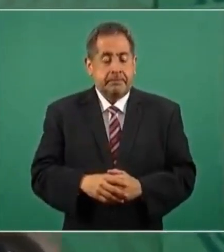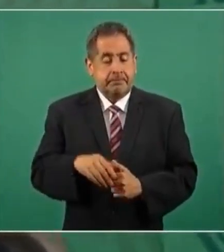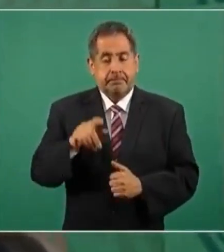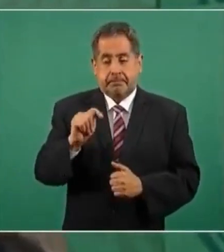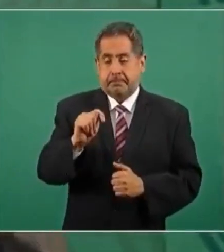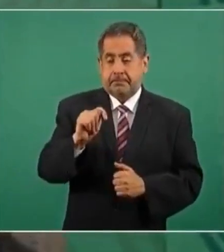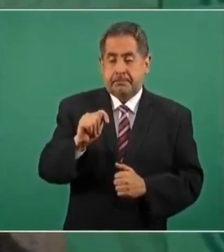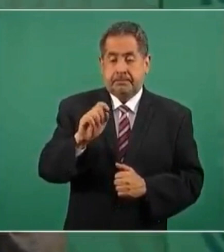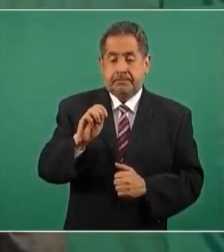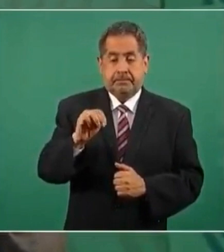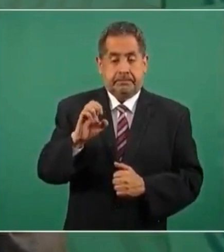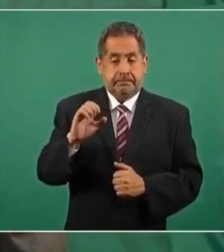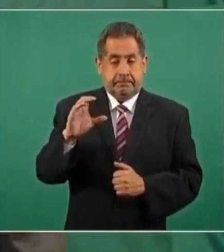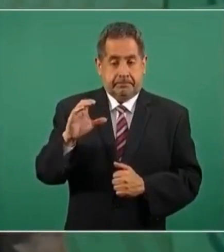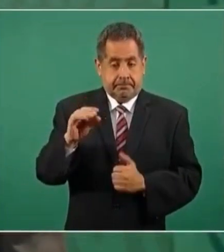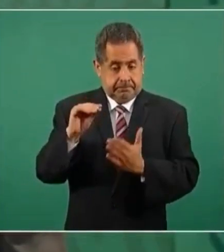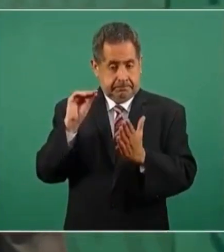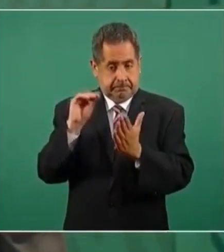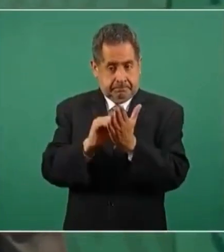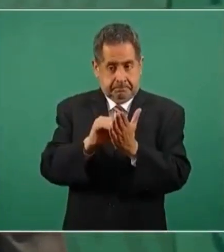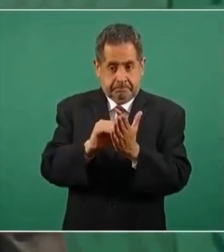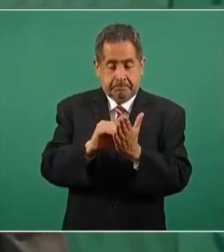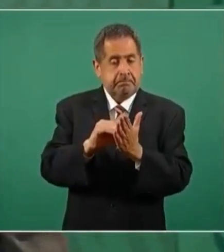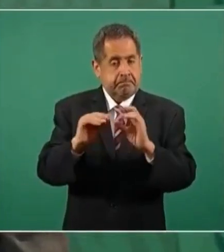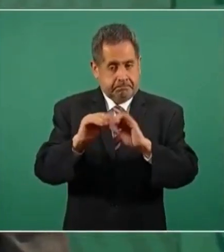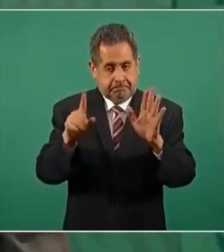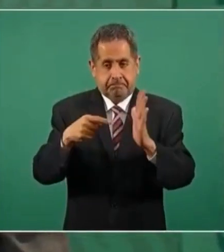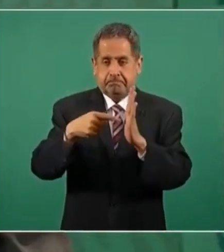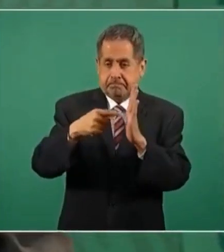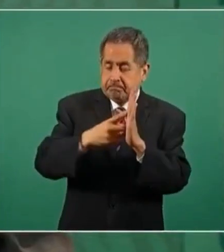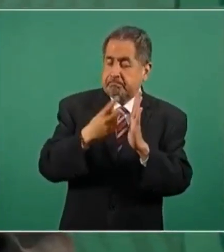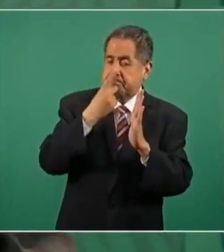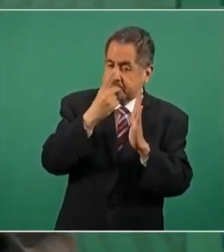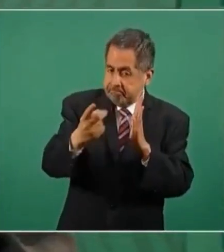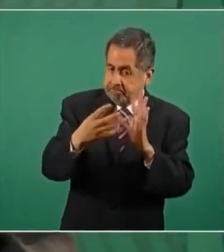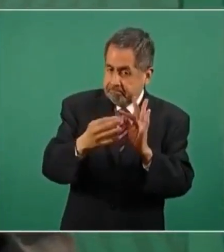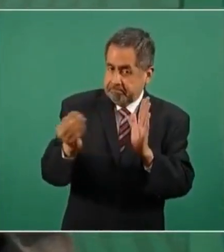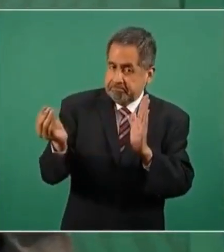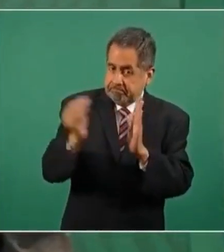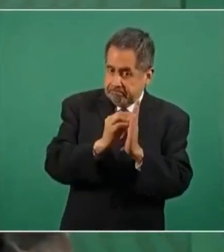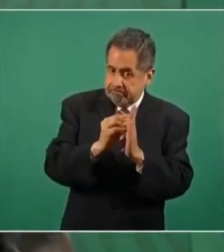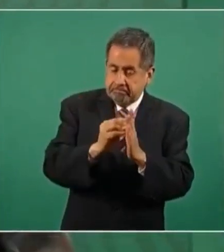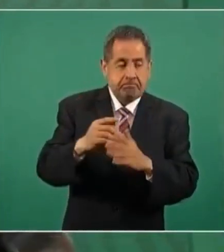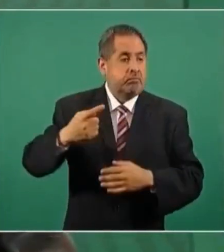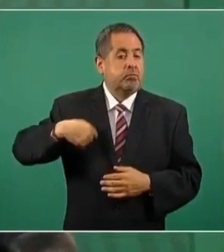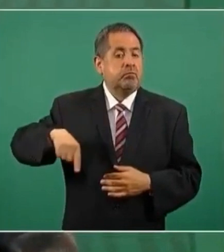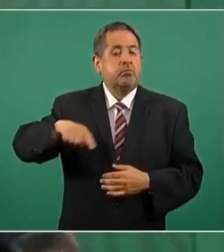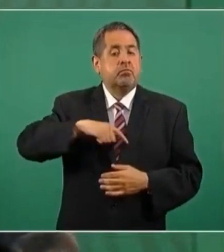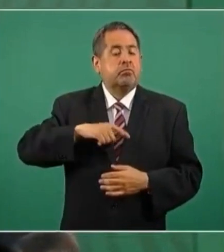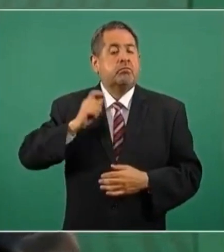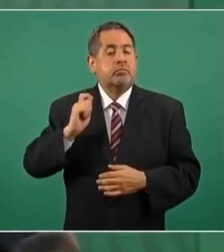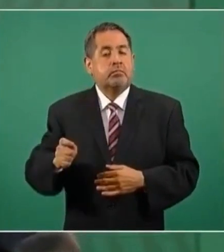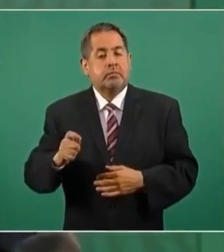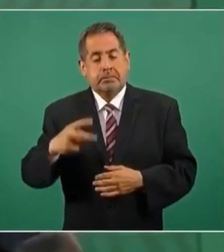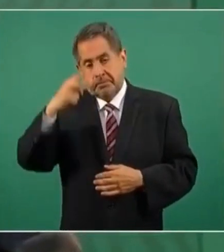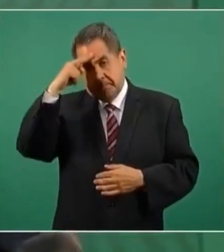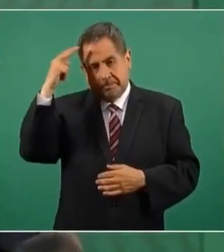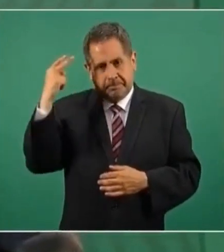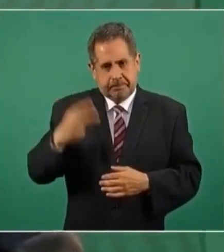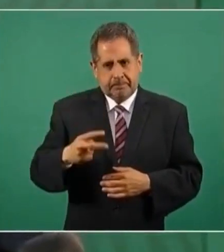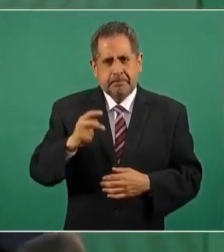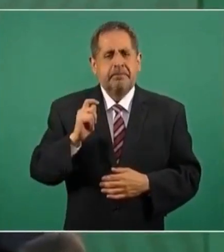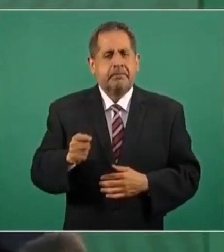de libre comercio se estableció que nosotros, México,